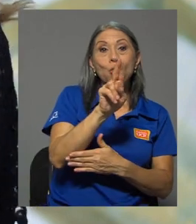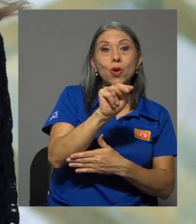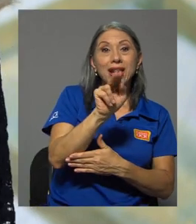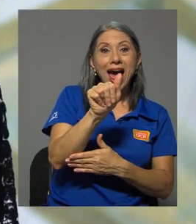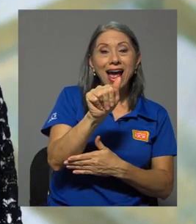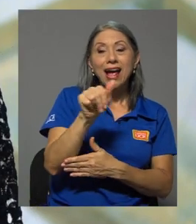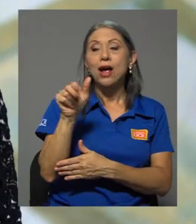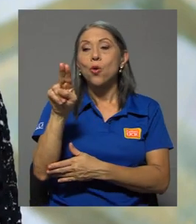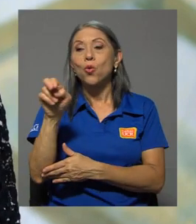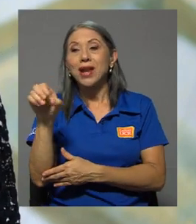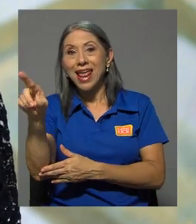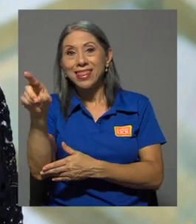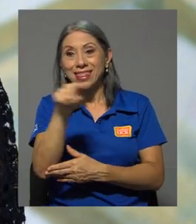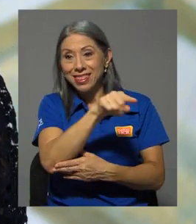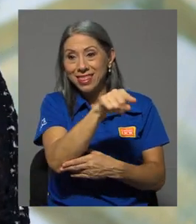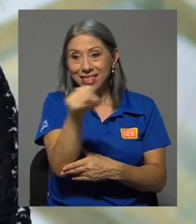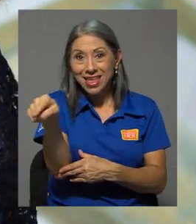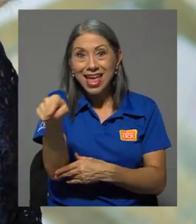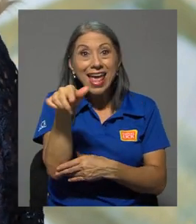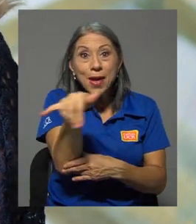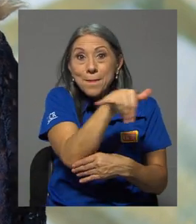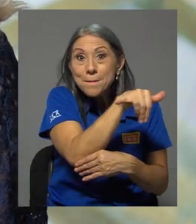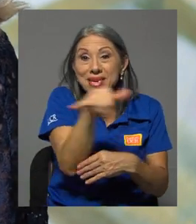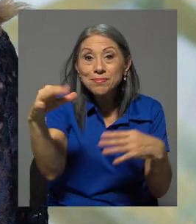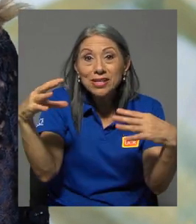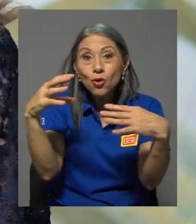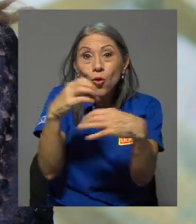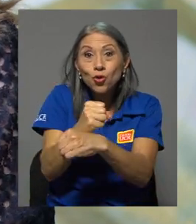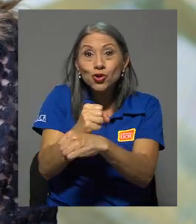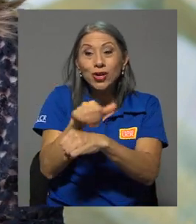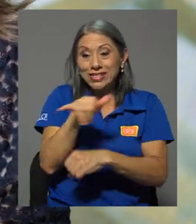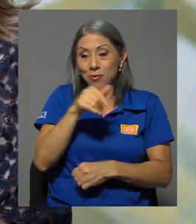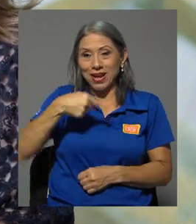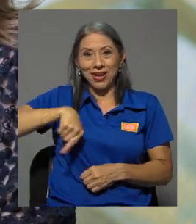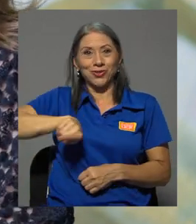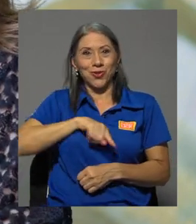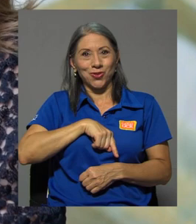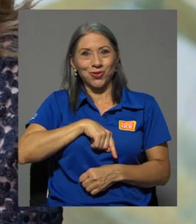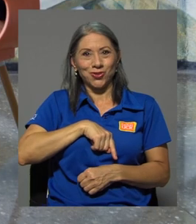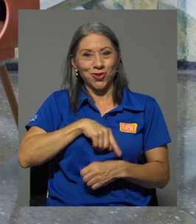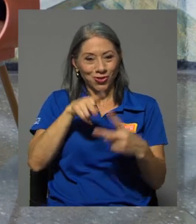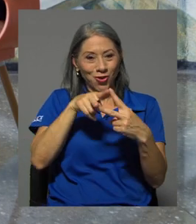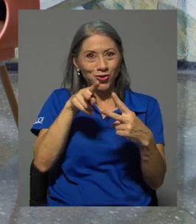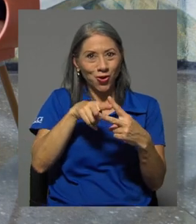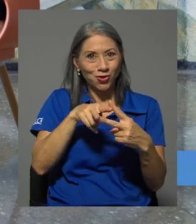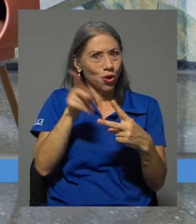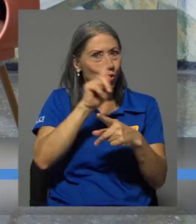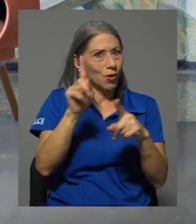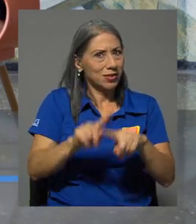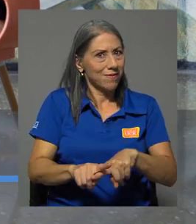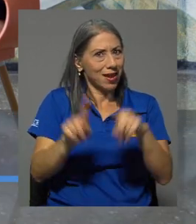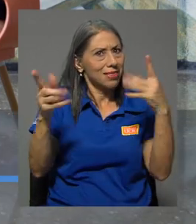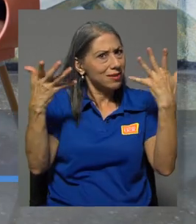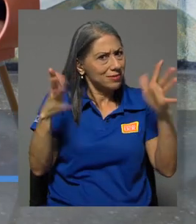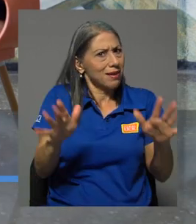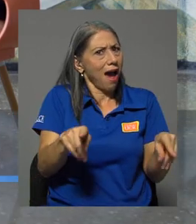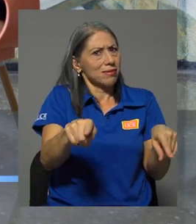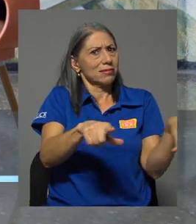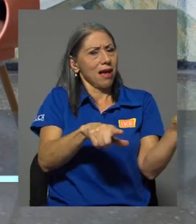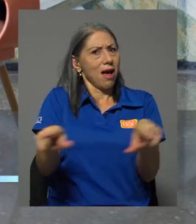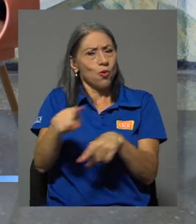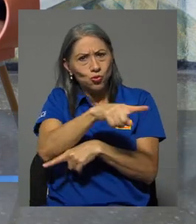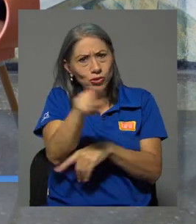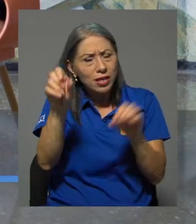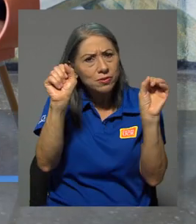la UNED que llega a las mismas conclusiones que nosotros no es diferente. Está ya disponible, un estudio que ustedes pueden